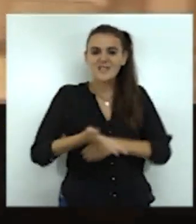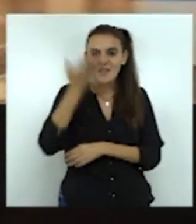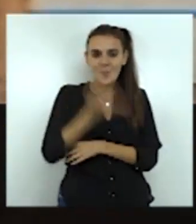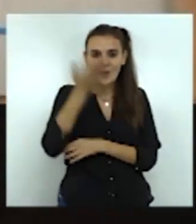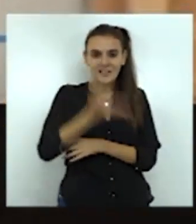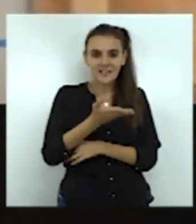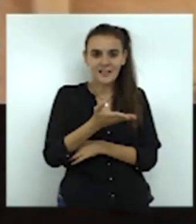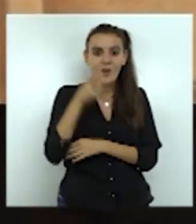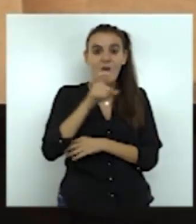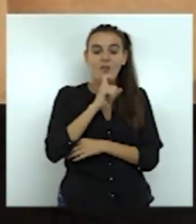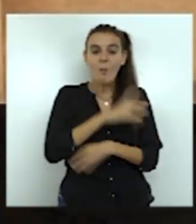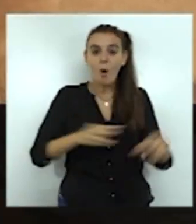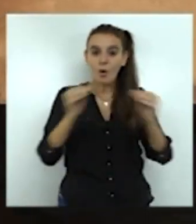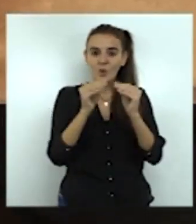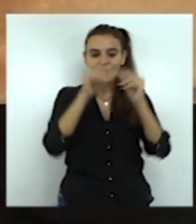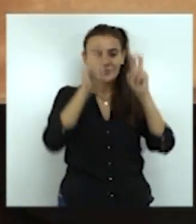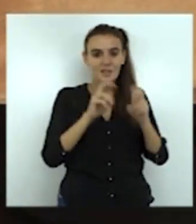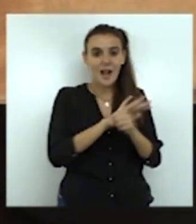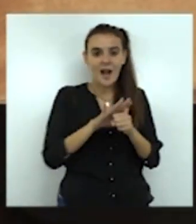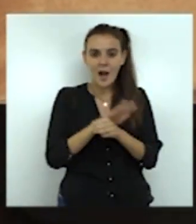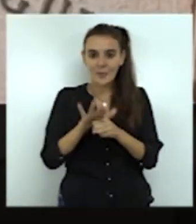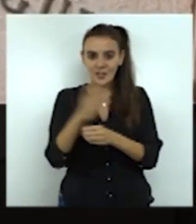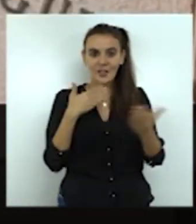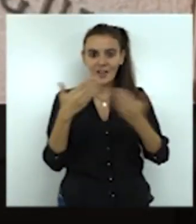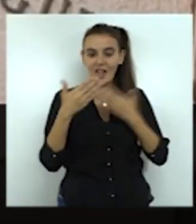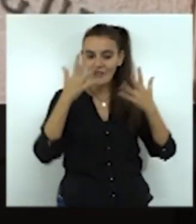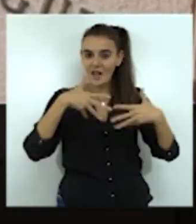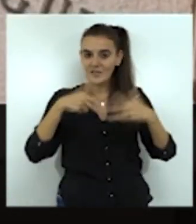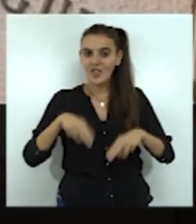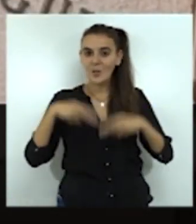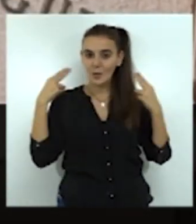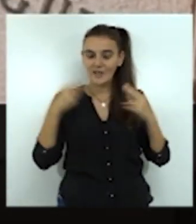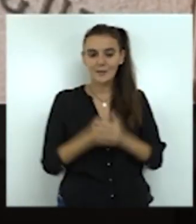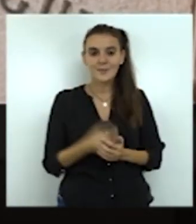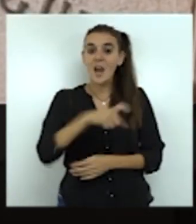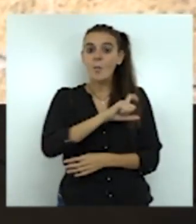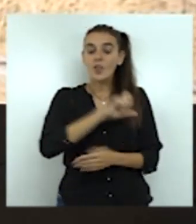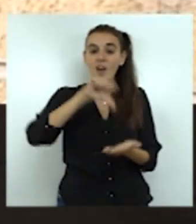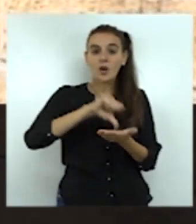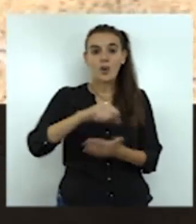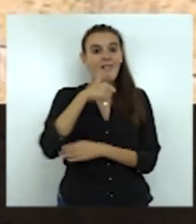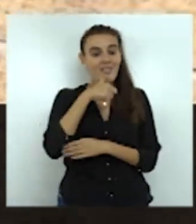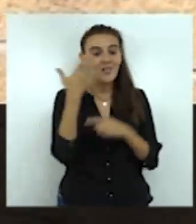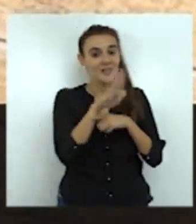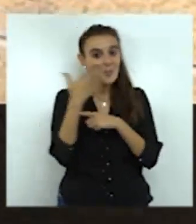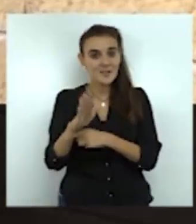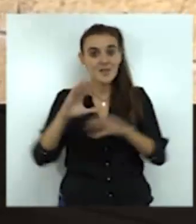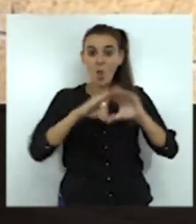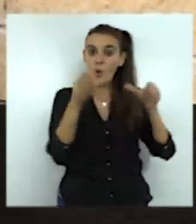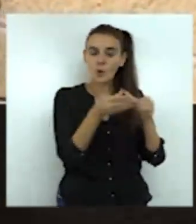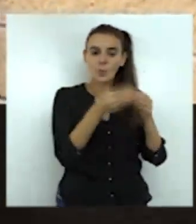común en el ámbito de las relaciones con las administraciones públicas. La Policía local de Ceuta presenta en su plantilla un 95